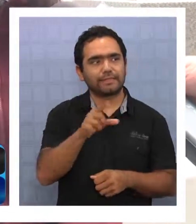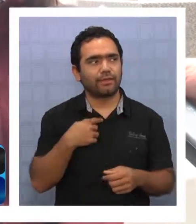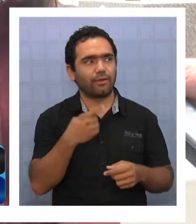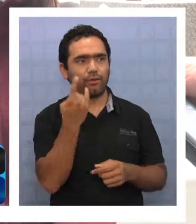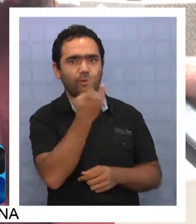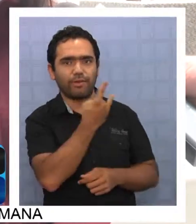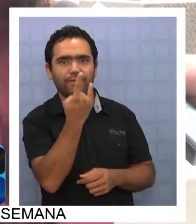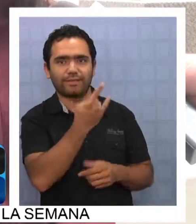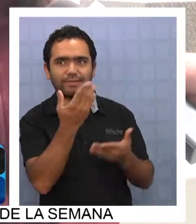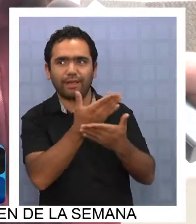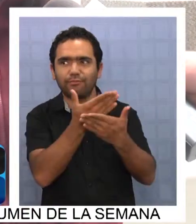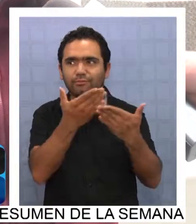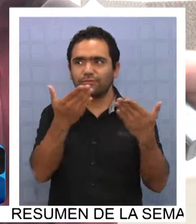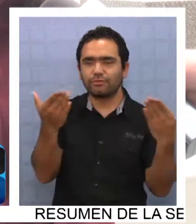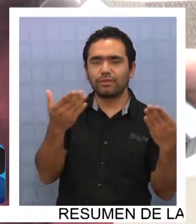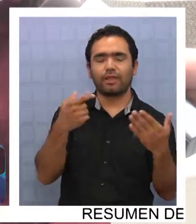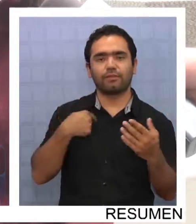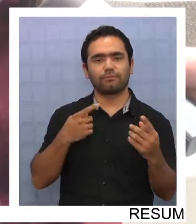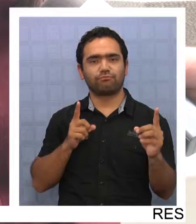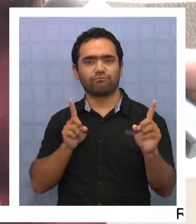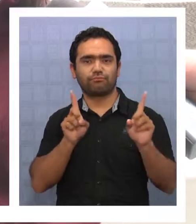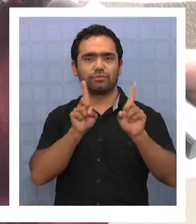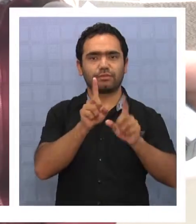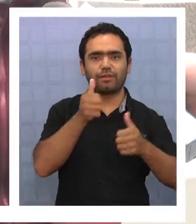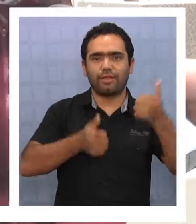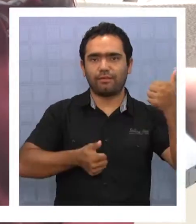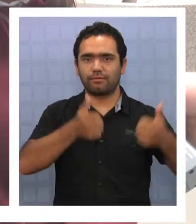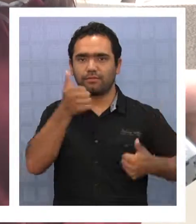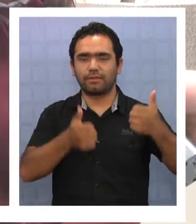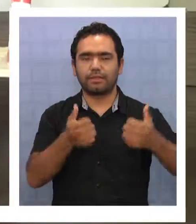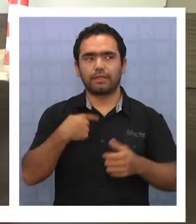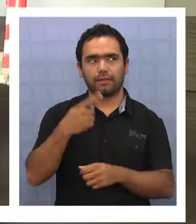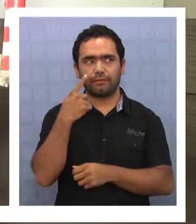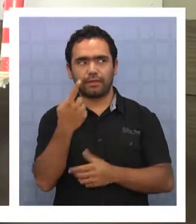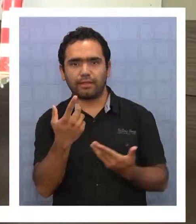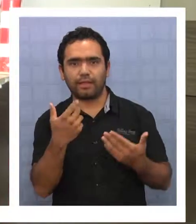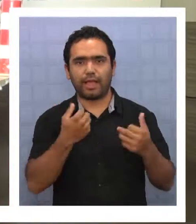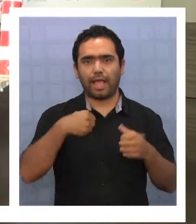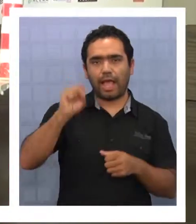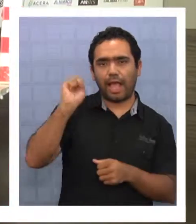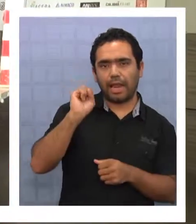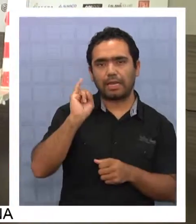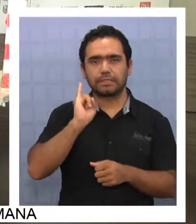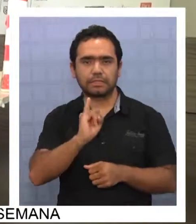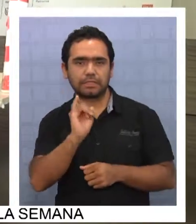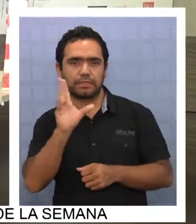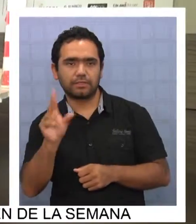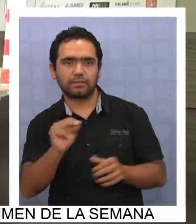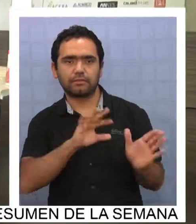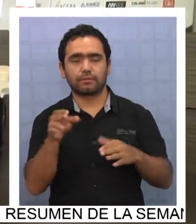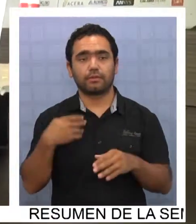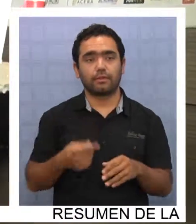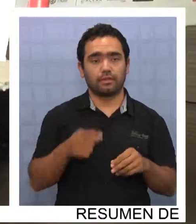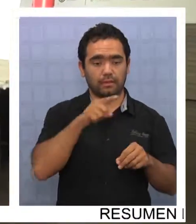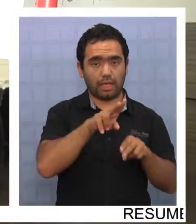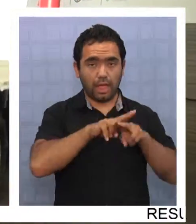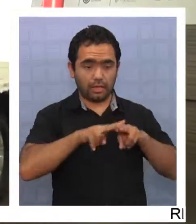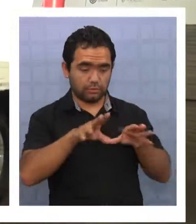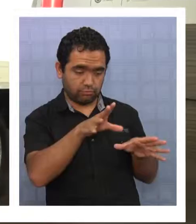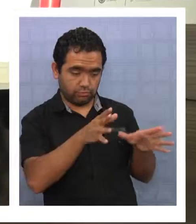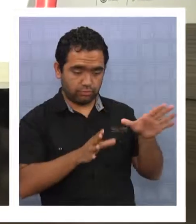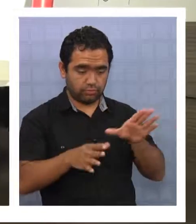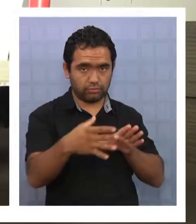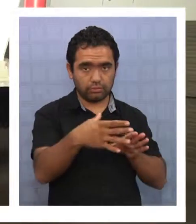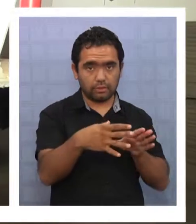mucha universidad y fue como, que nervios a ver si ganábamos o si no. La confección de la maqueta del vehículo solar se